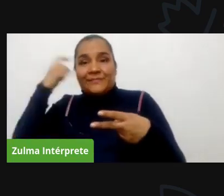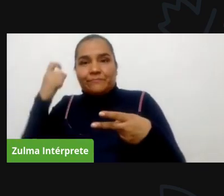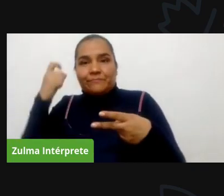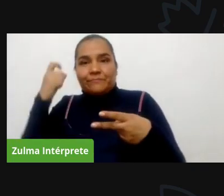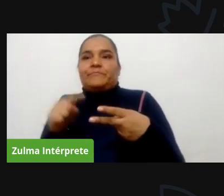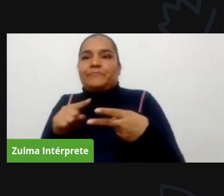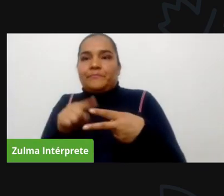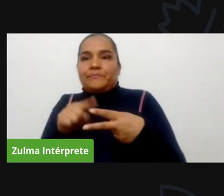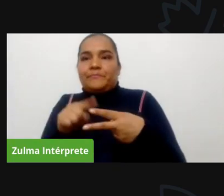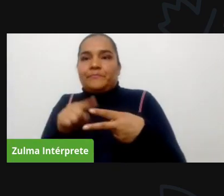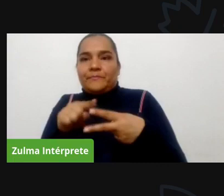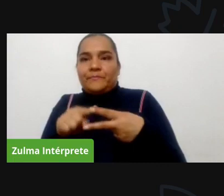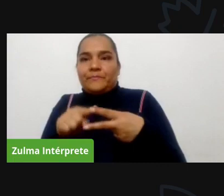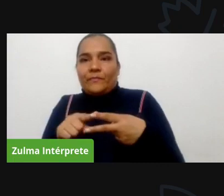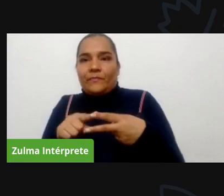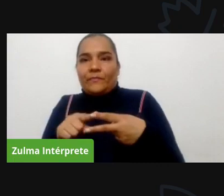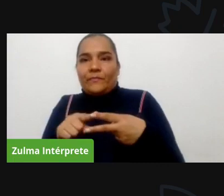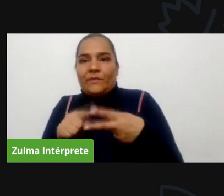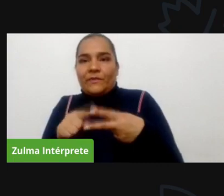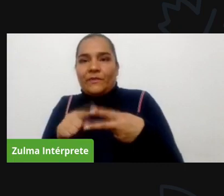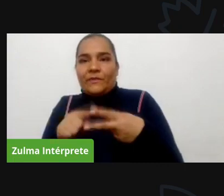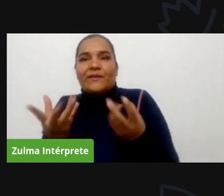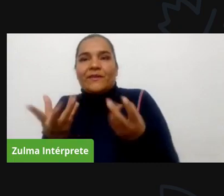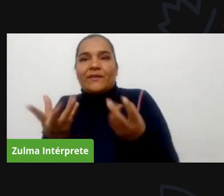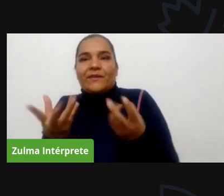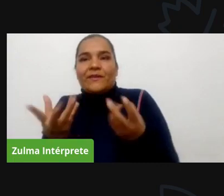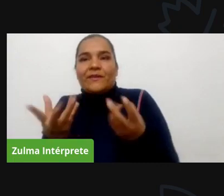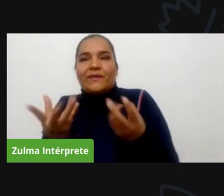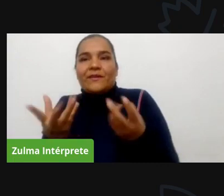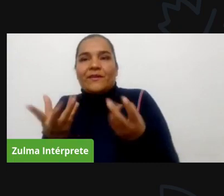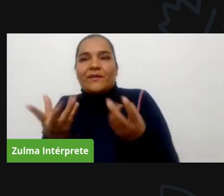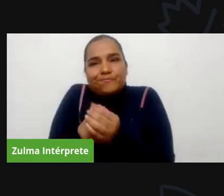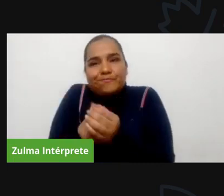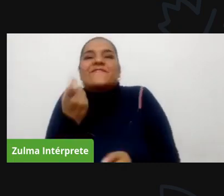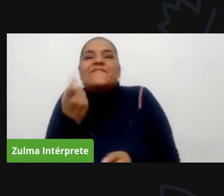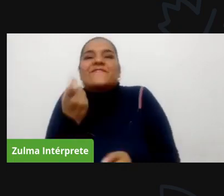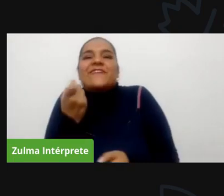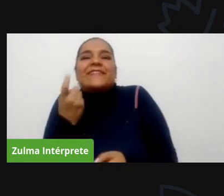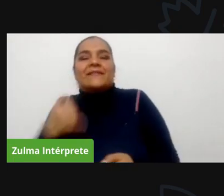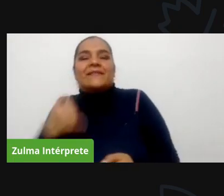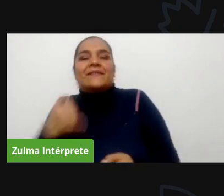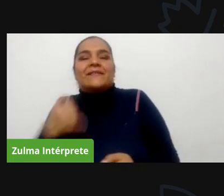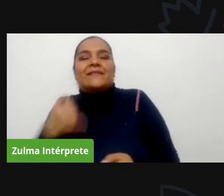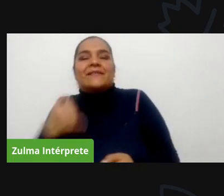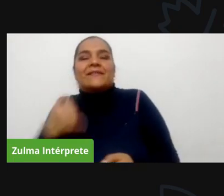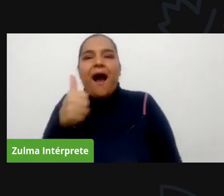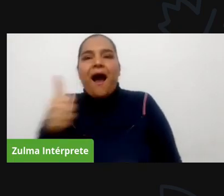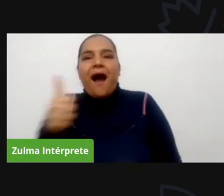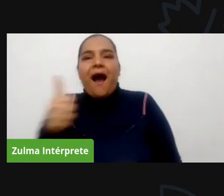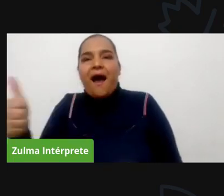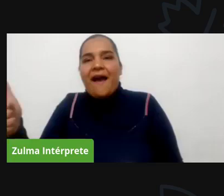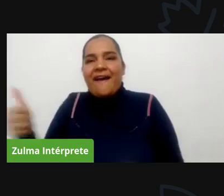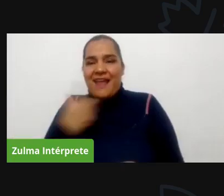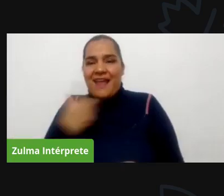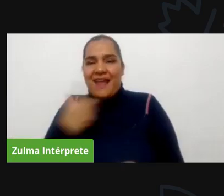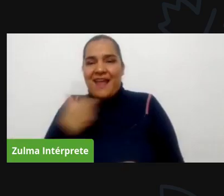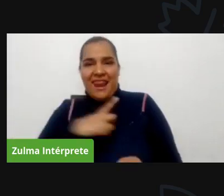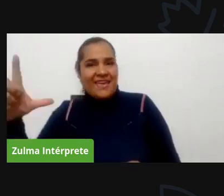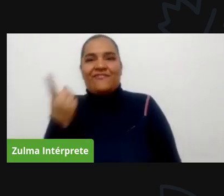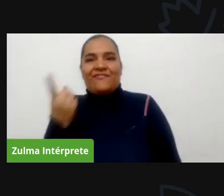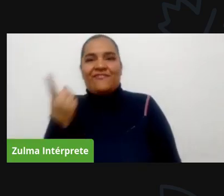mujeres y lideresas en bogotá capaces de jalar con todo su entusiasmo con todo su